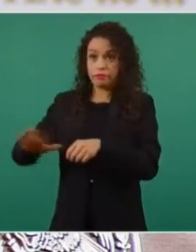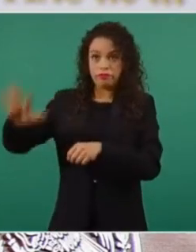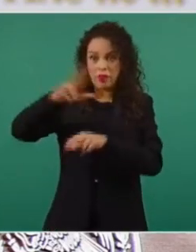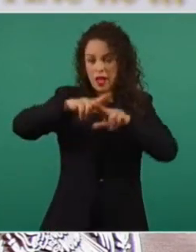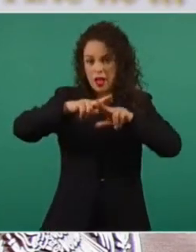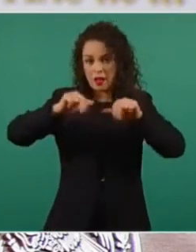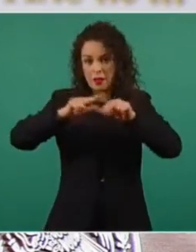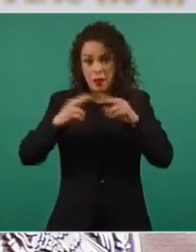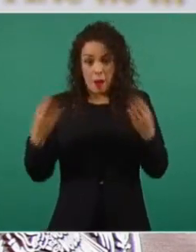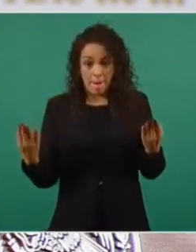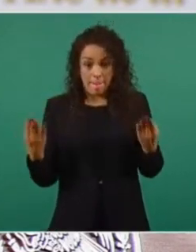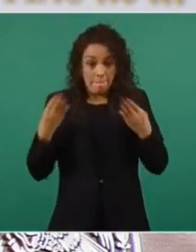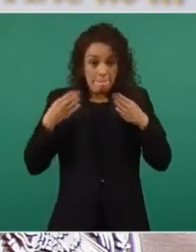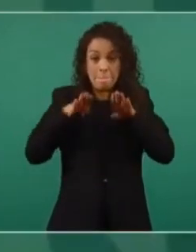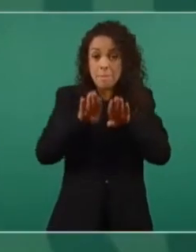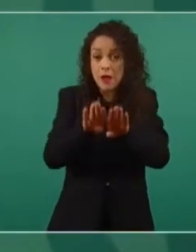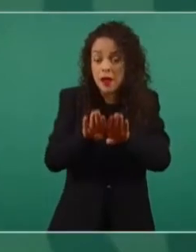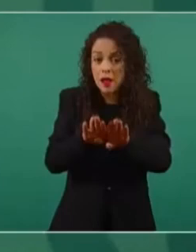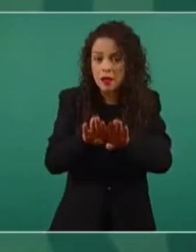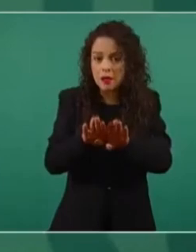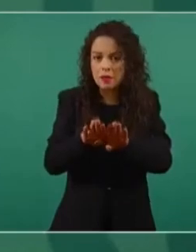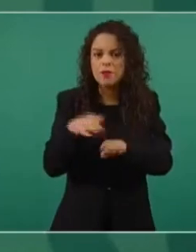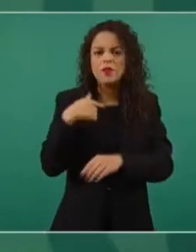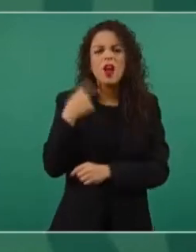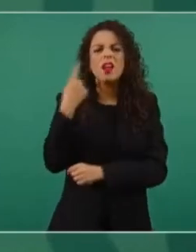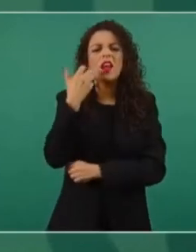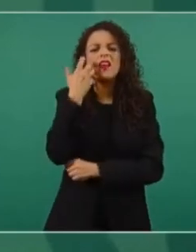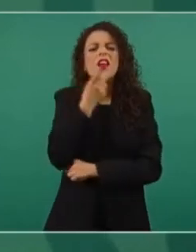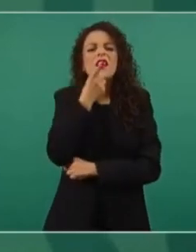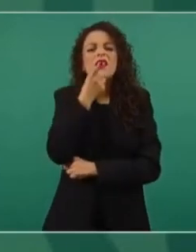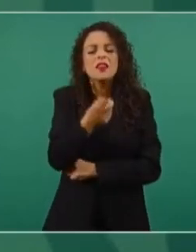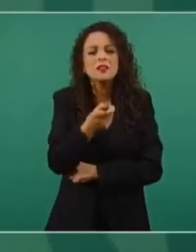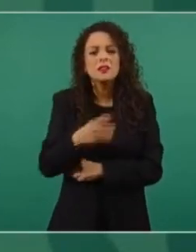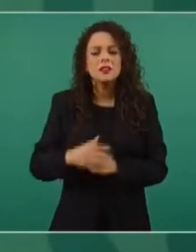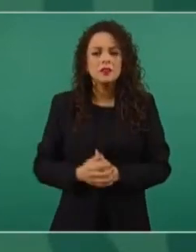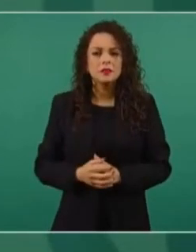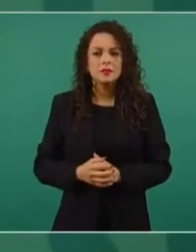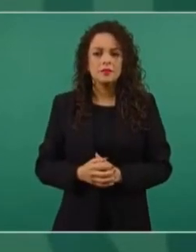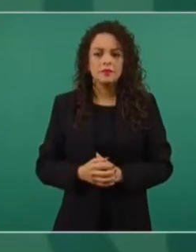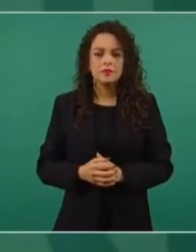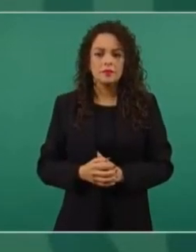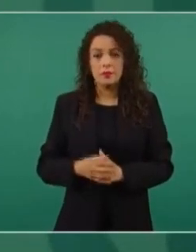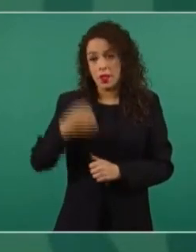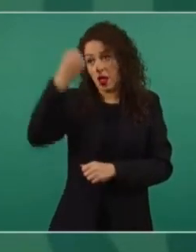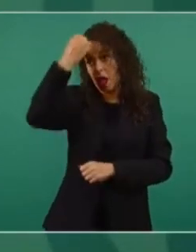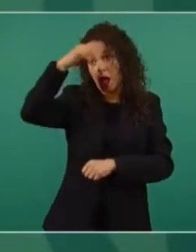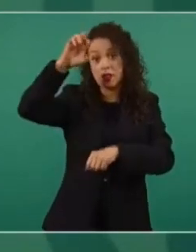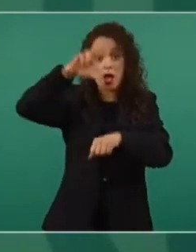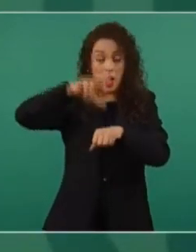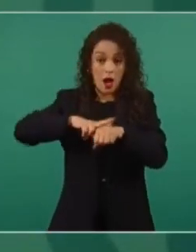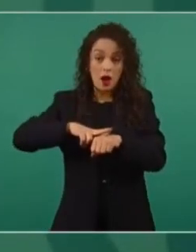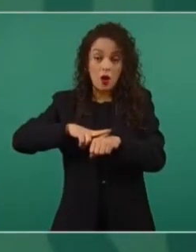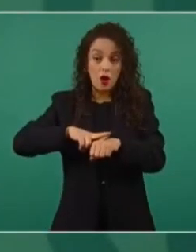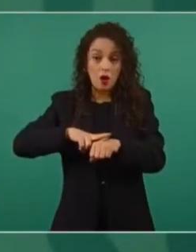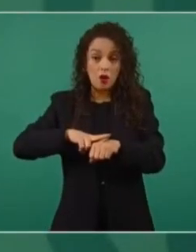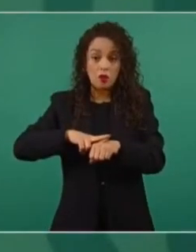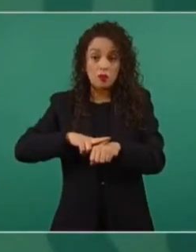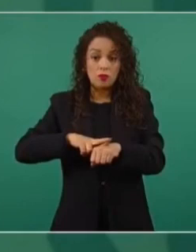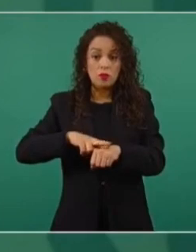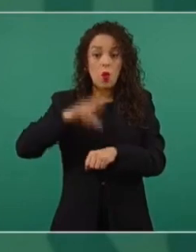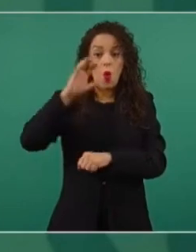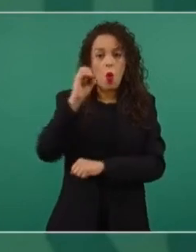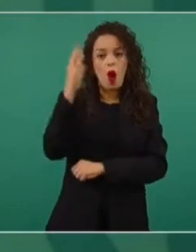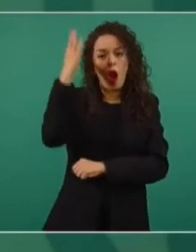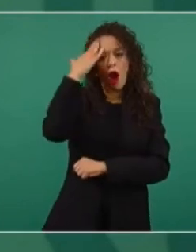refiriéndome a extranjeros, extranjeros o a dirigentes